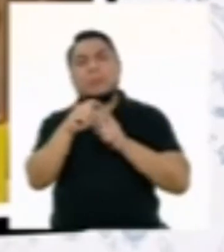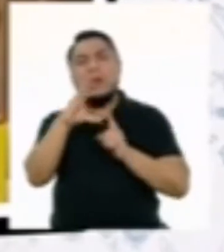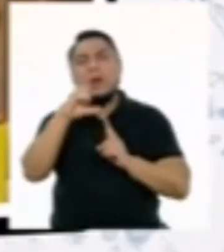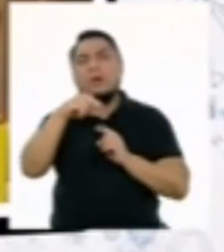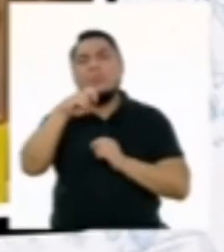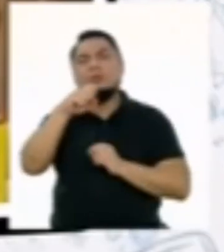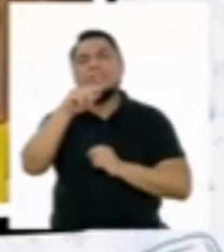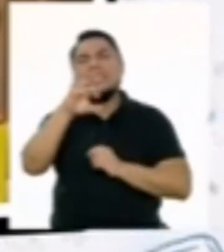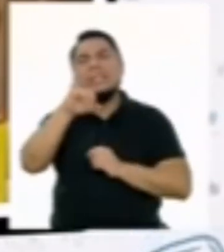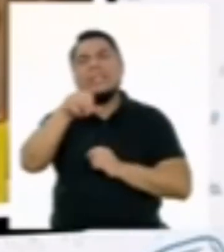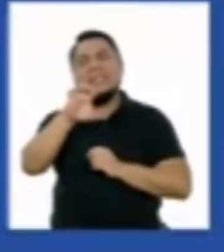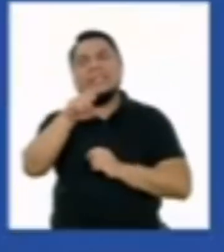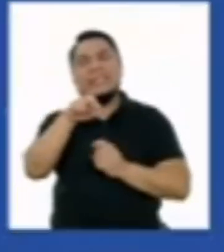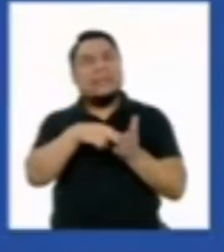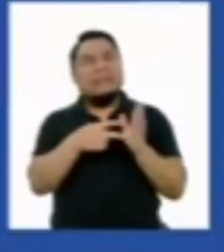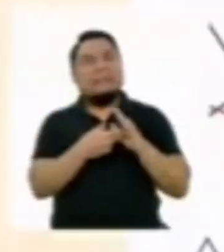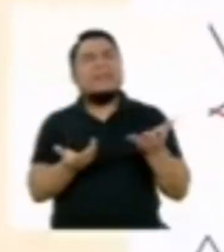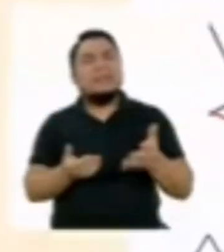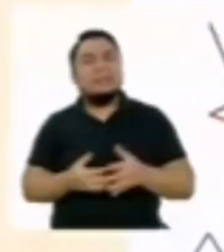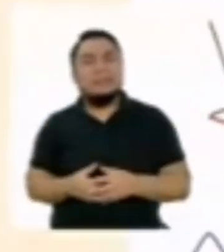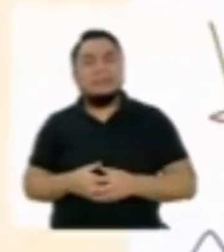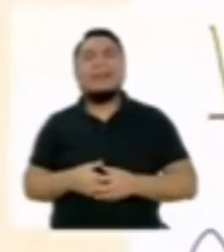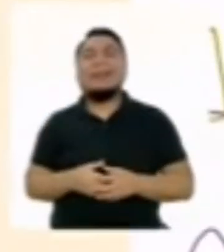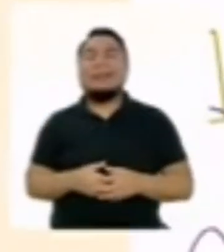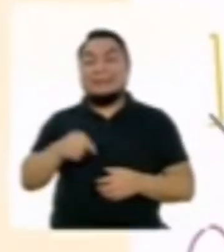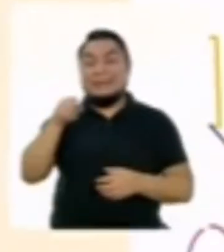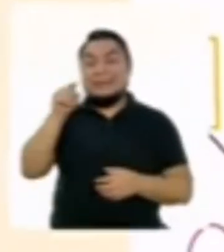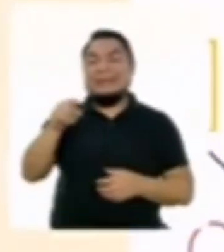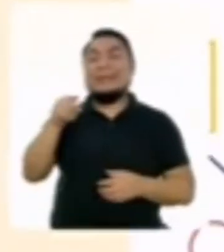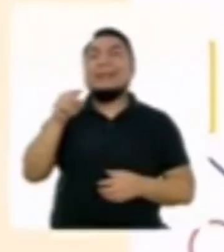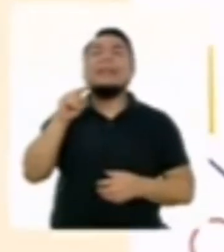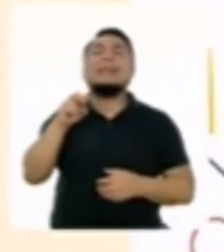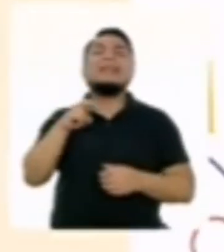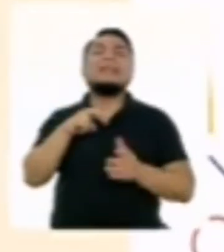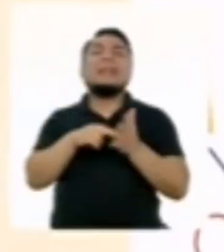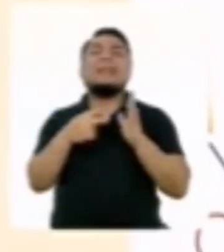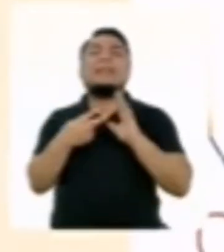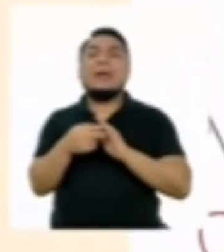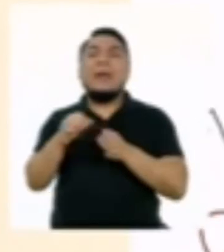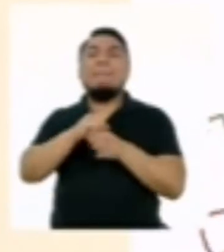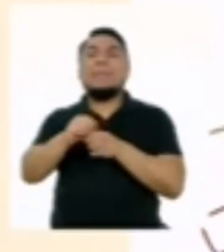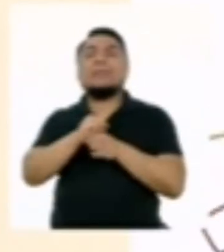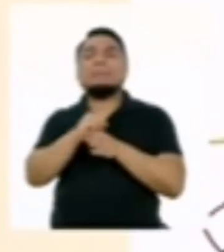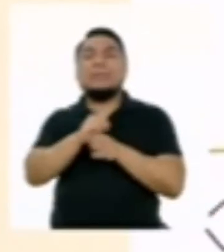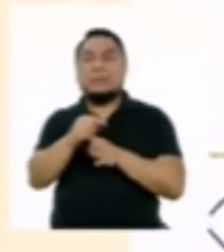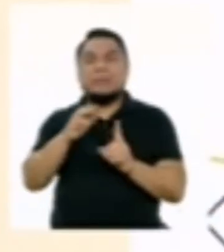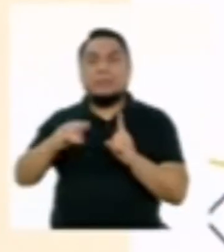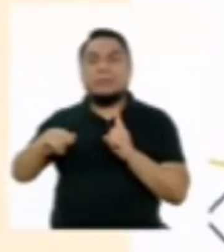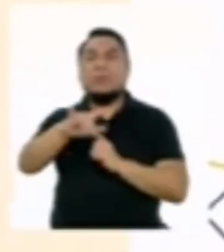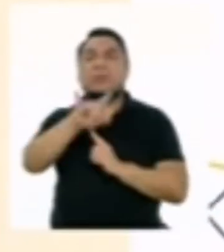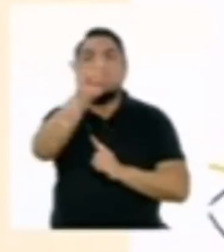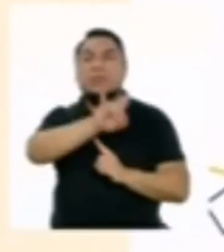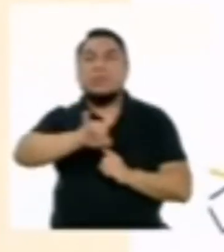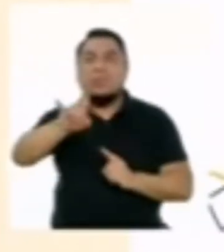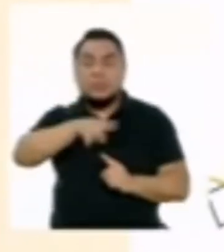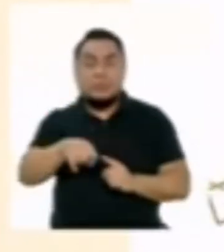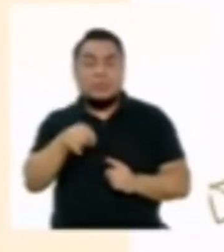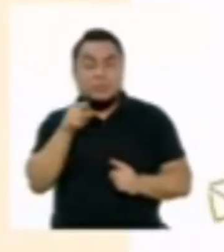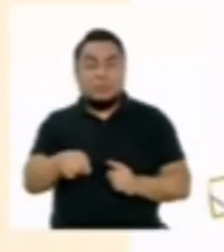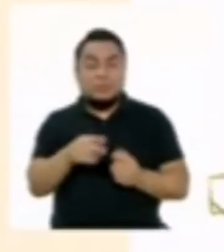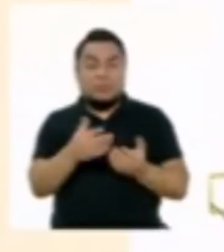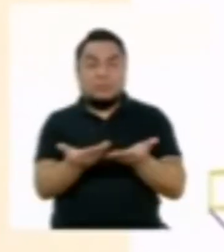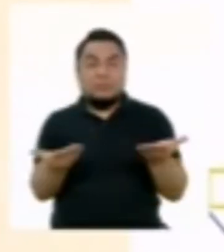compostaje. ¿En qué consiste? Es una práctica ecológica que consiste en utilizar los